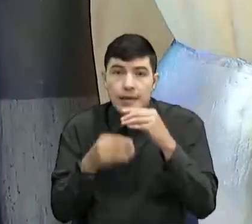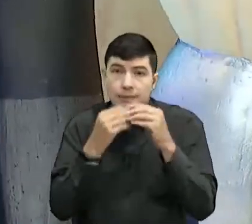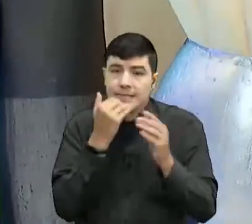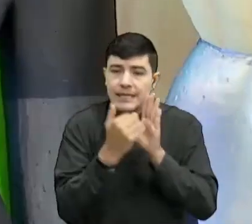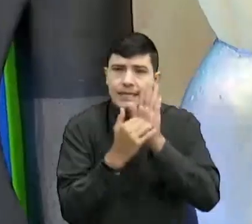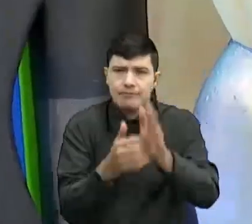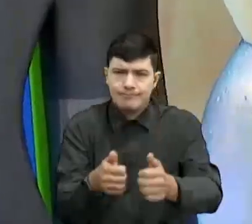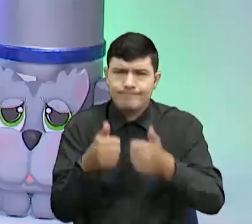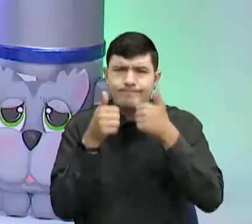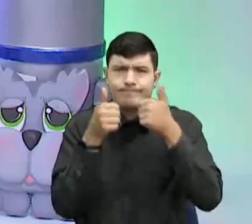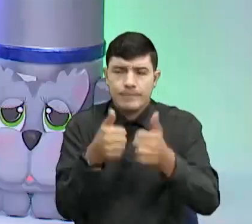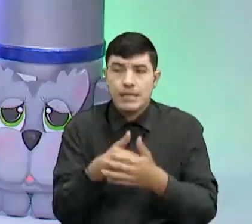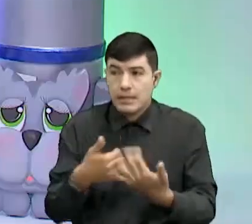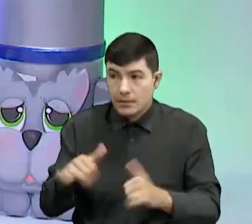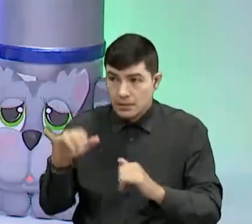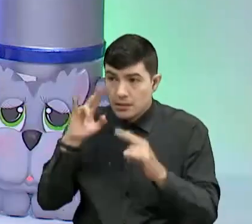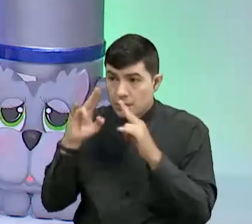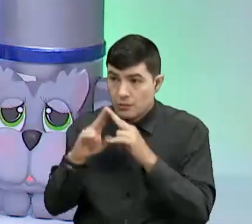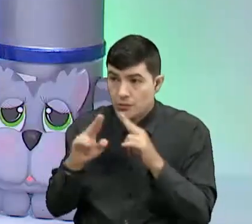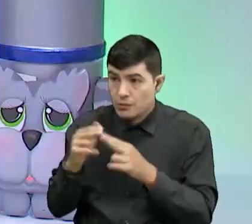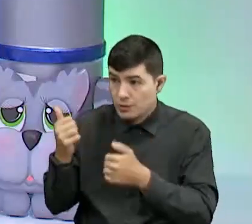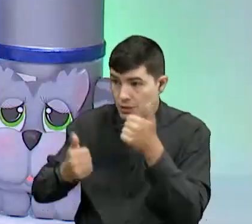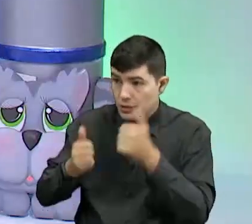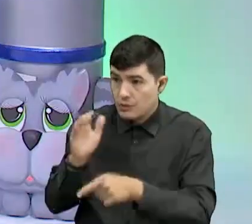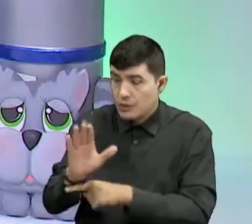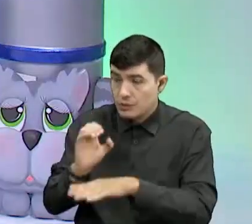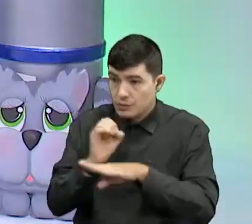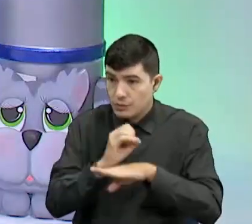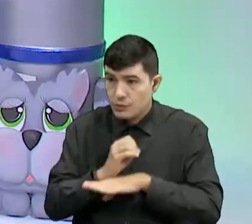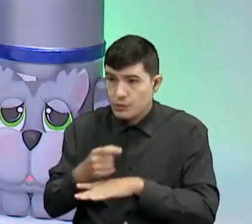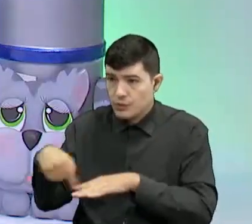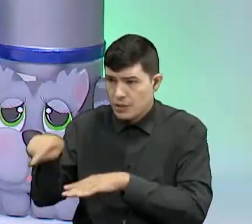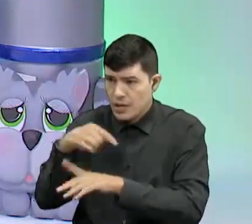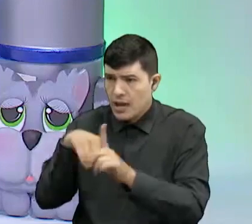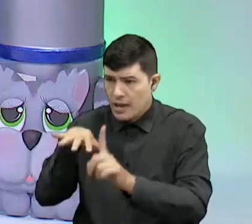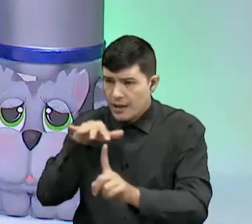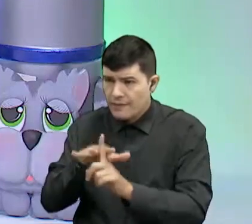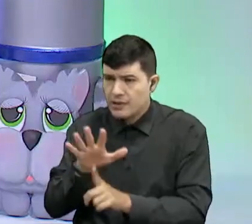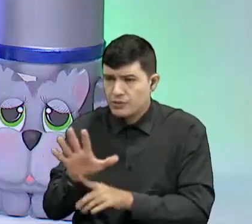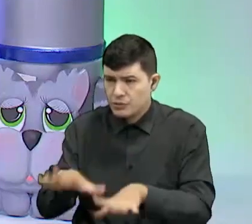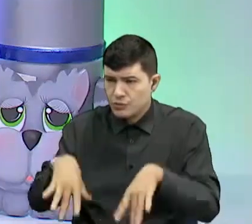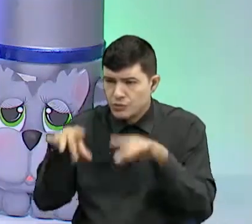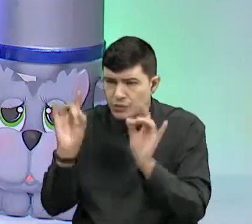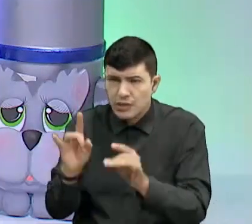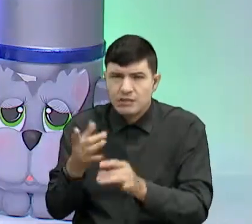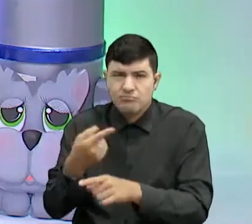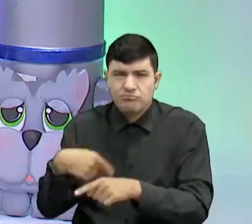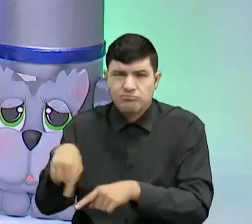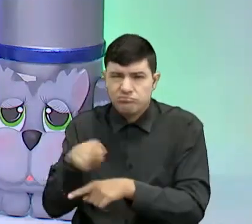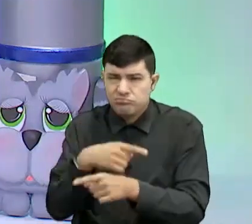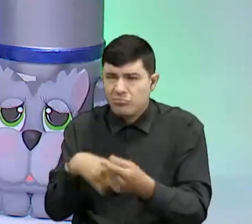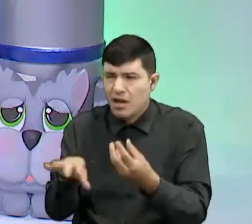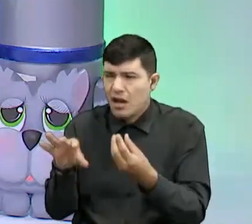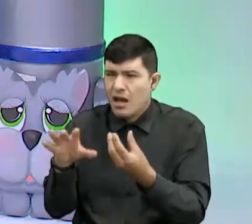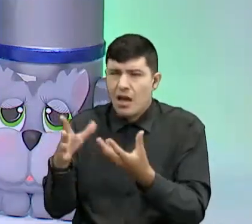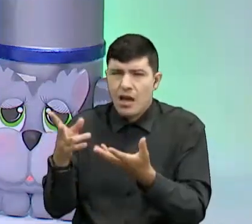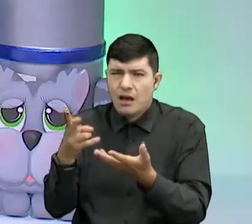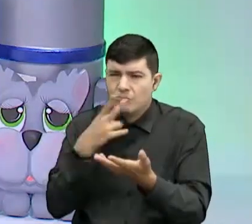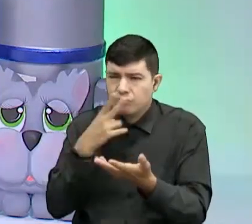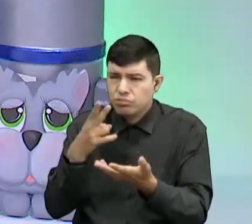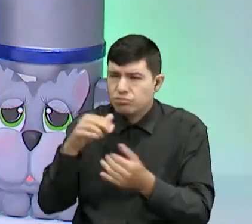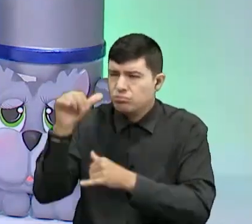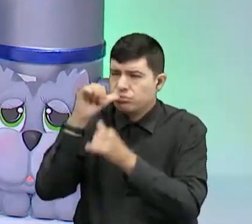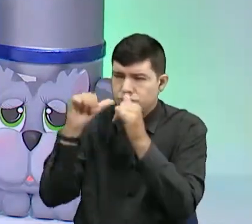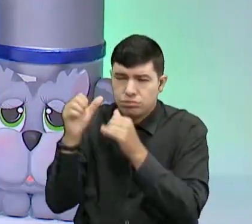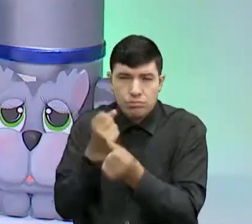un muy buen ejemplo. Ya que conocimos cuáles son los órganos que se afectan con las sustancias psicoactivas, con el alcohol, etcétera, etcétera. ¿Tenemos